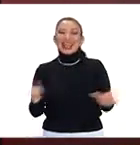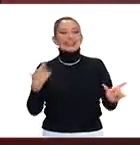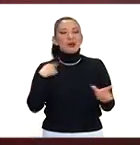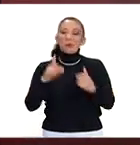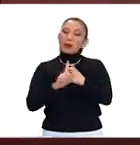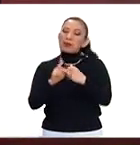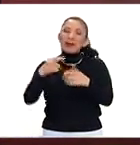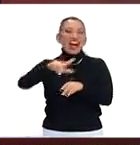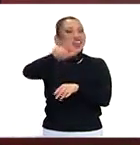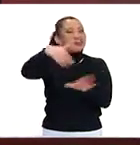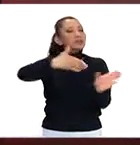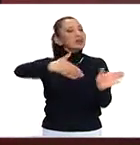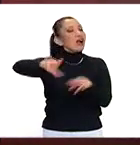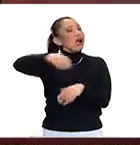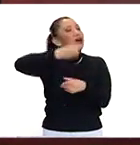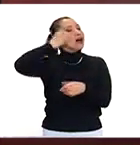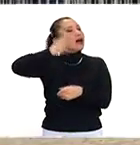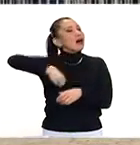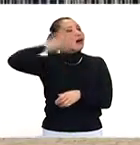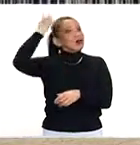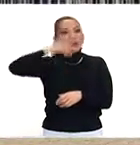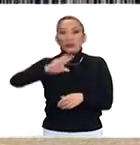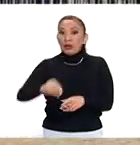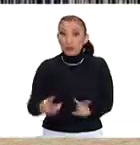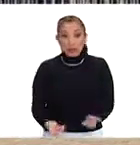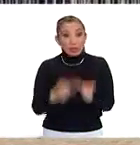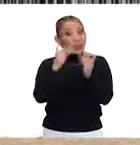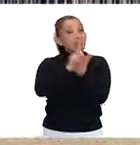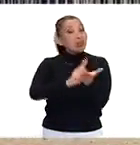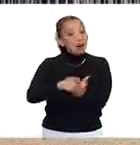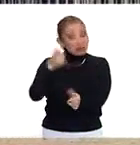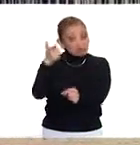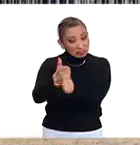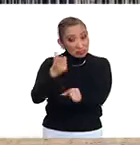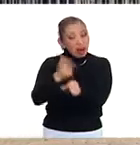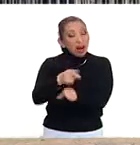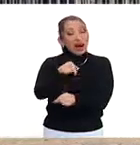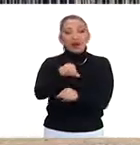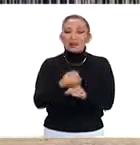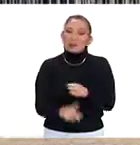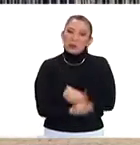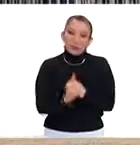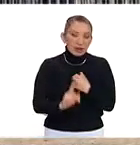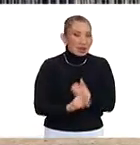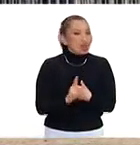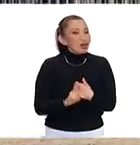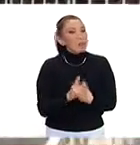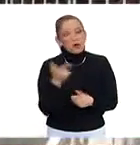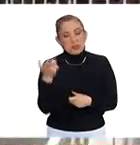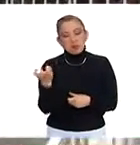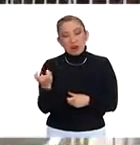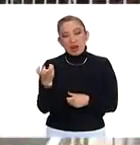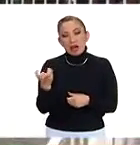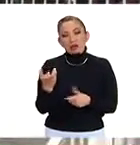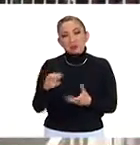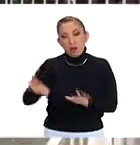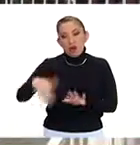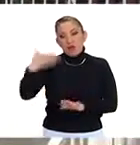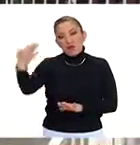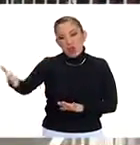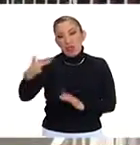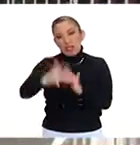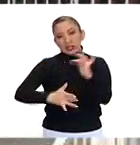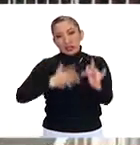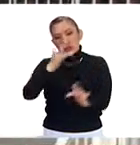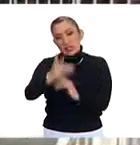aislado, no podemos decir que no hay tráfico de drogas, cuando es evidente que principalmente el incidente afuera de